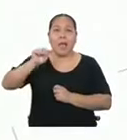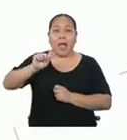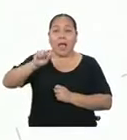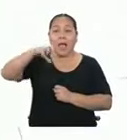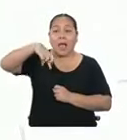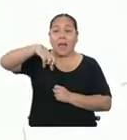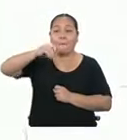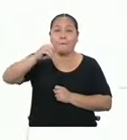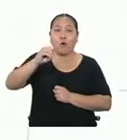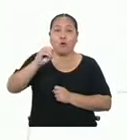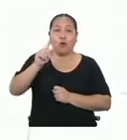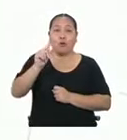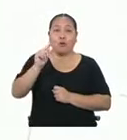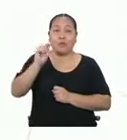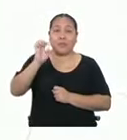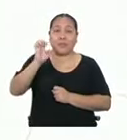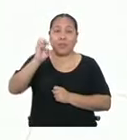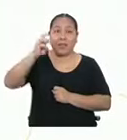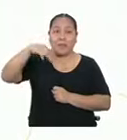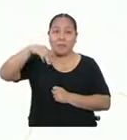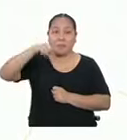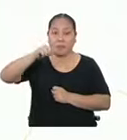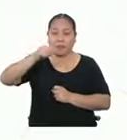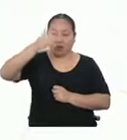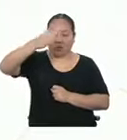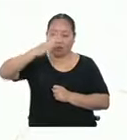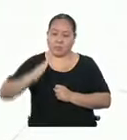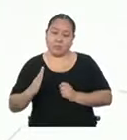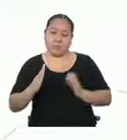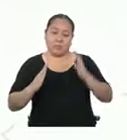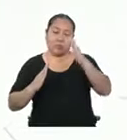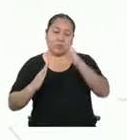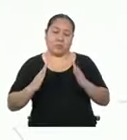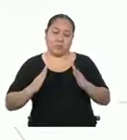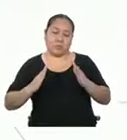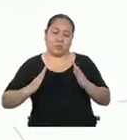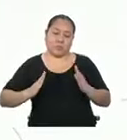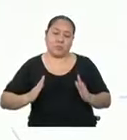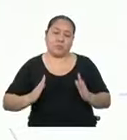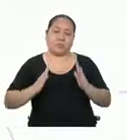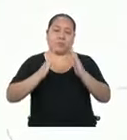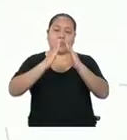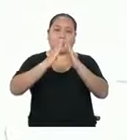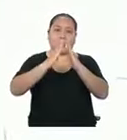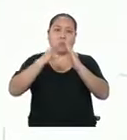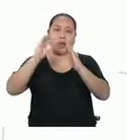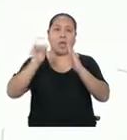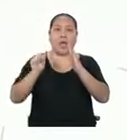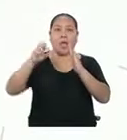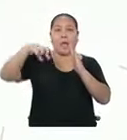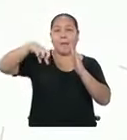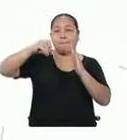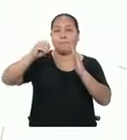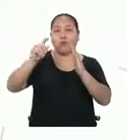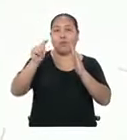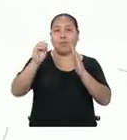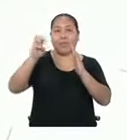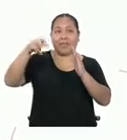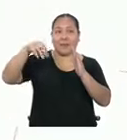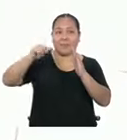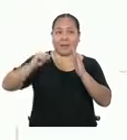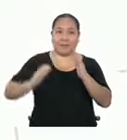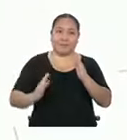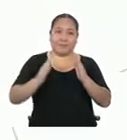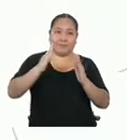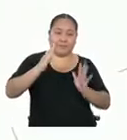pirámide es un segmento perpendicular que une al vértice superior de la pirámide con un lado de la base. Y,